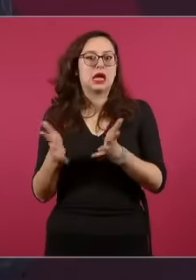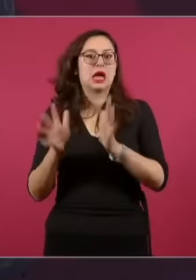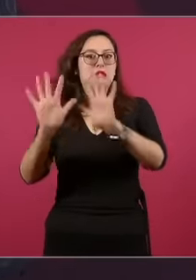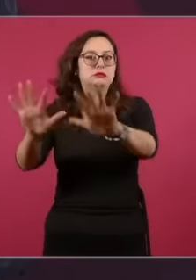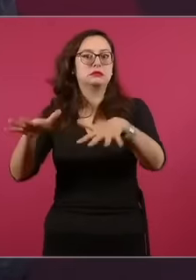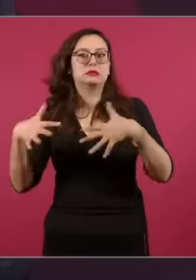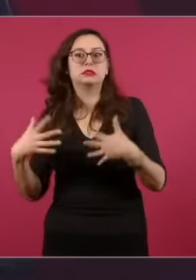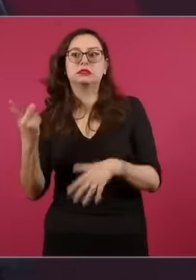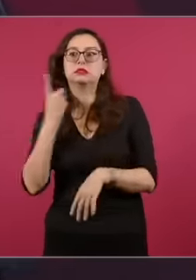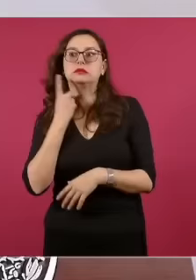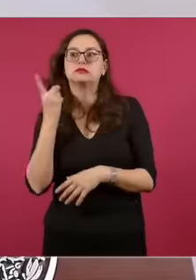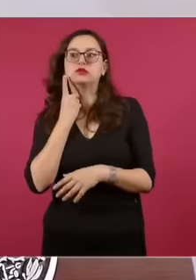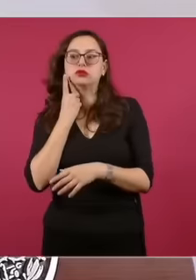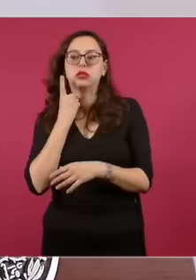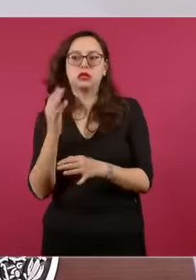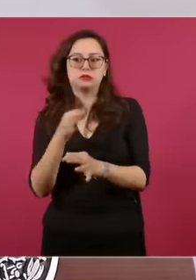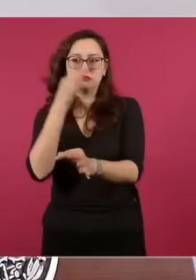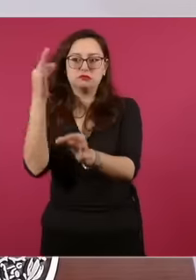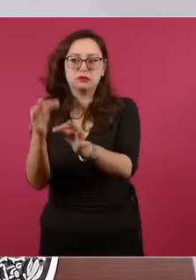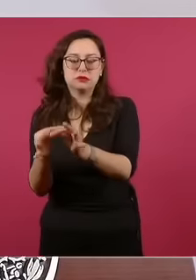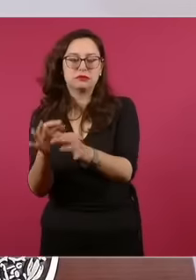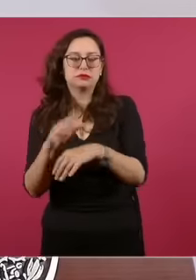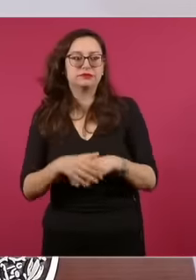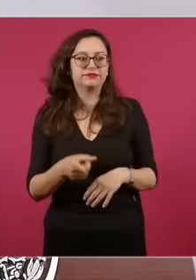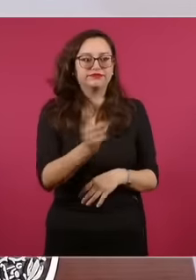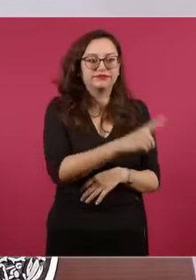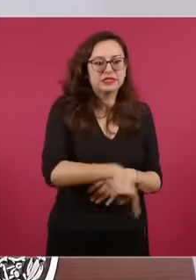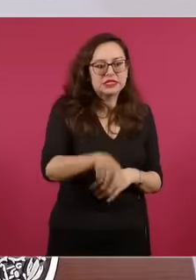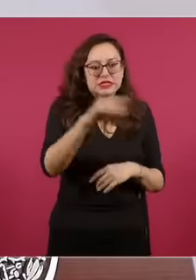de nuevo a violar la Constitución